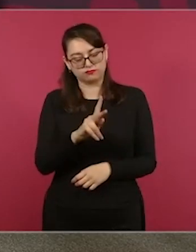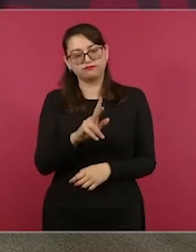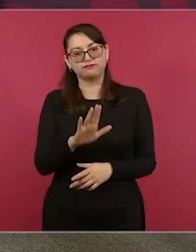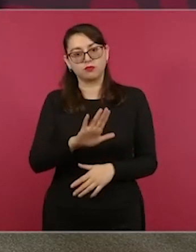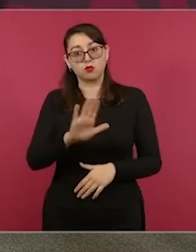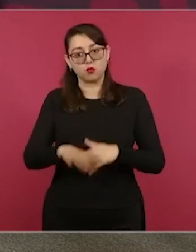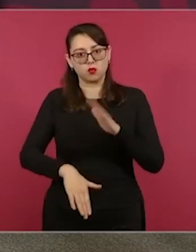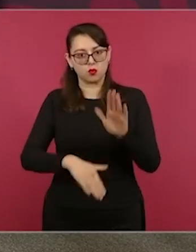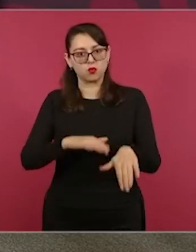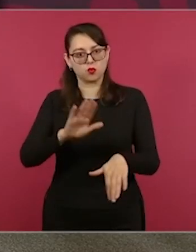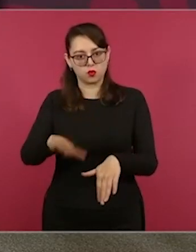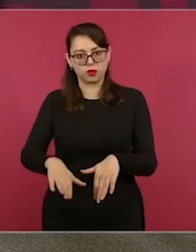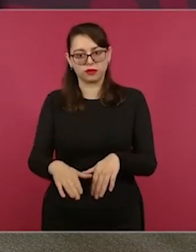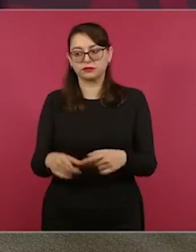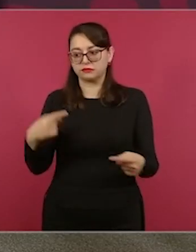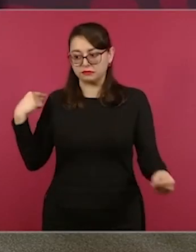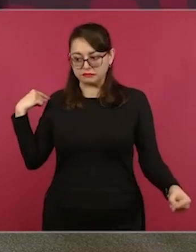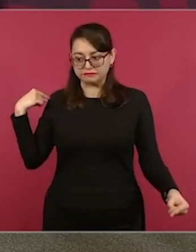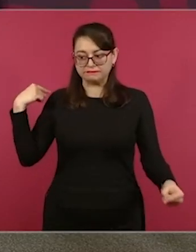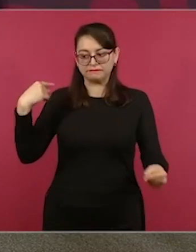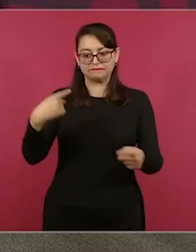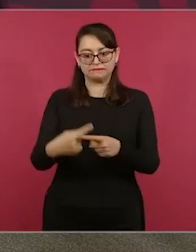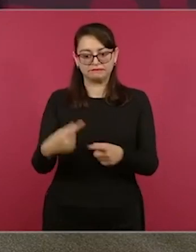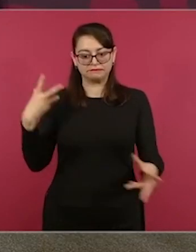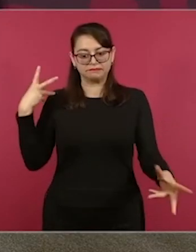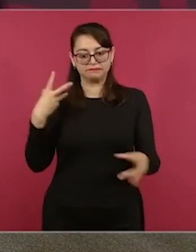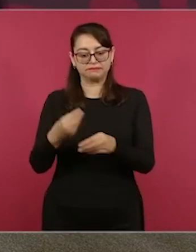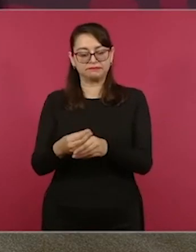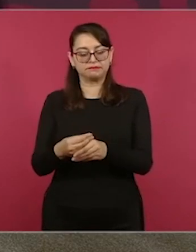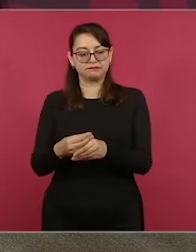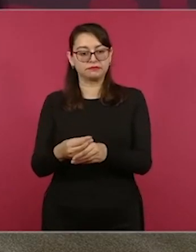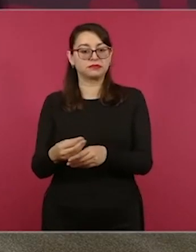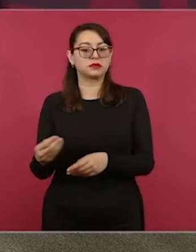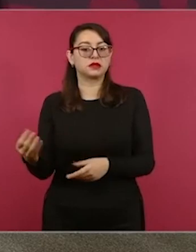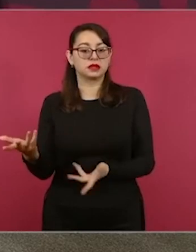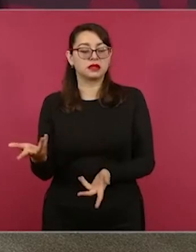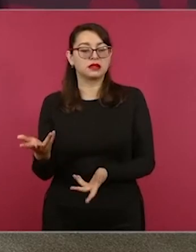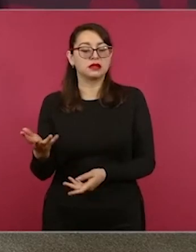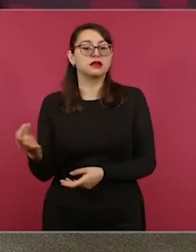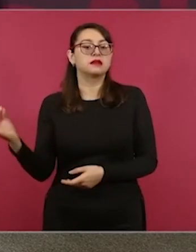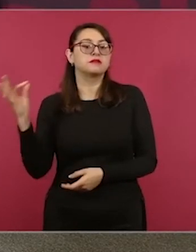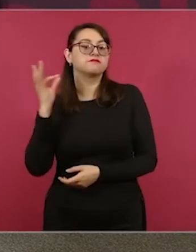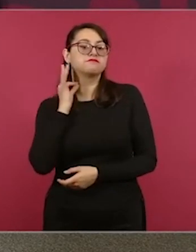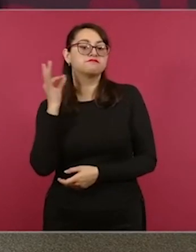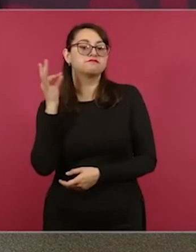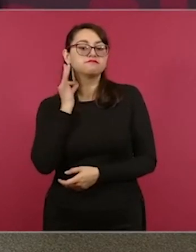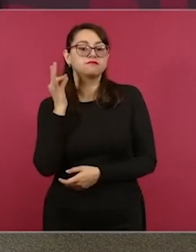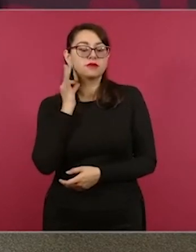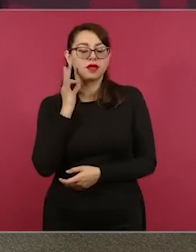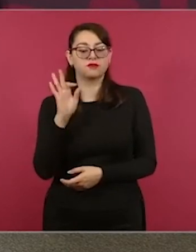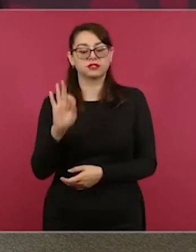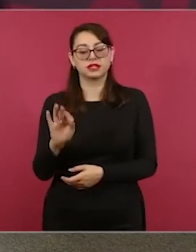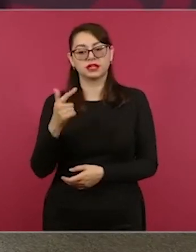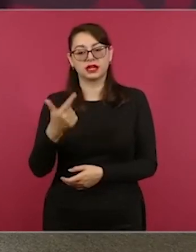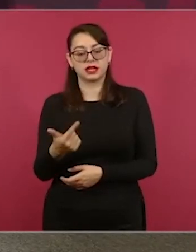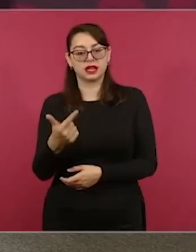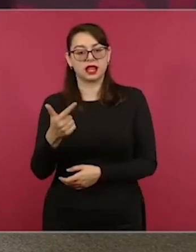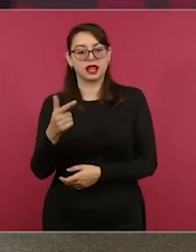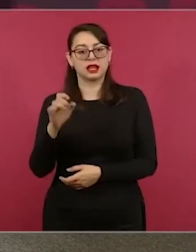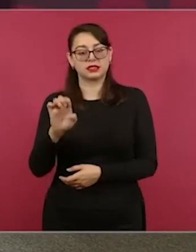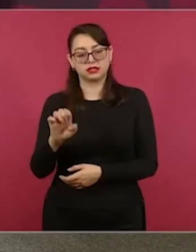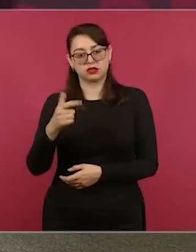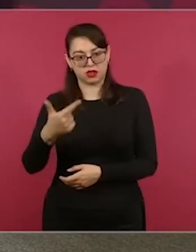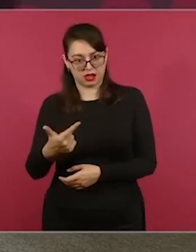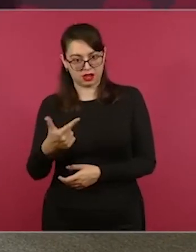Continuamos con este reporte preliminar que nos da la Fiscalía General del Estado, aún de 46